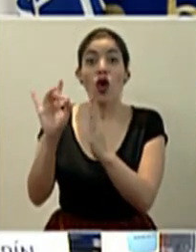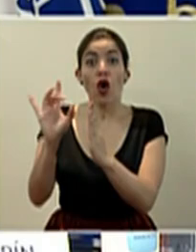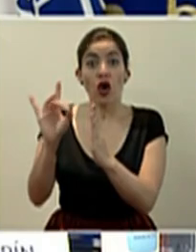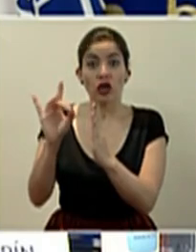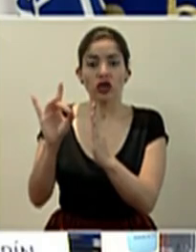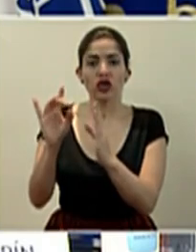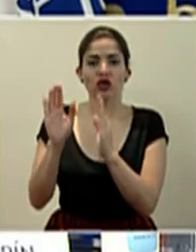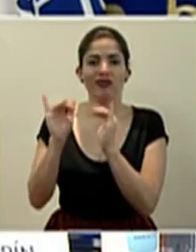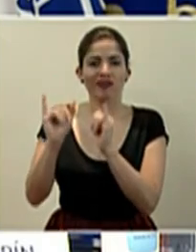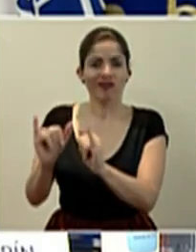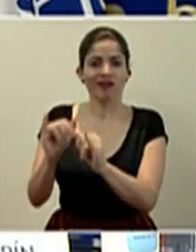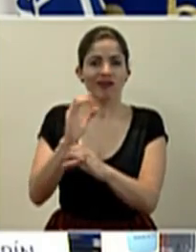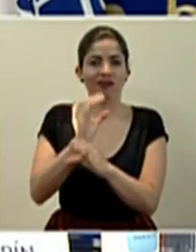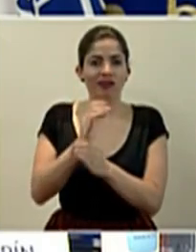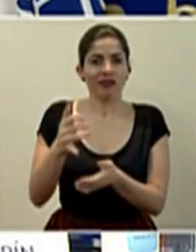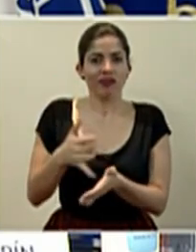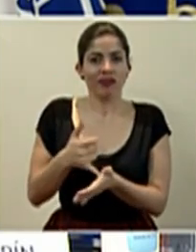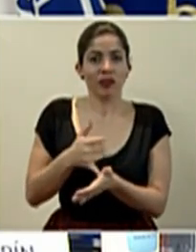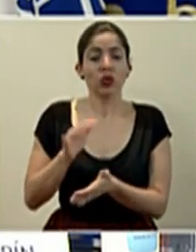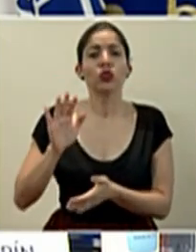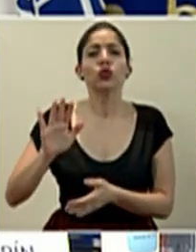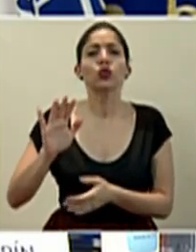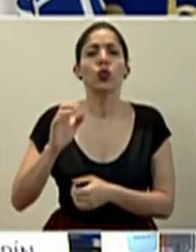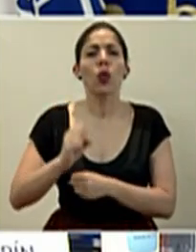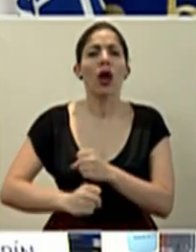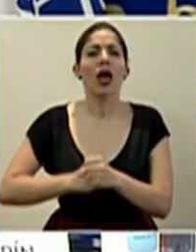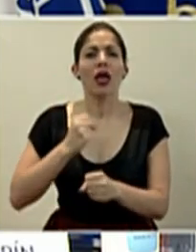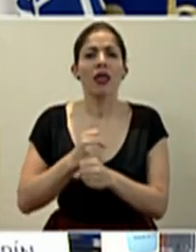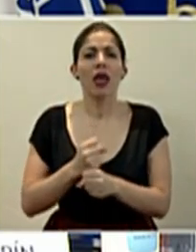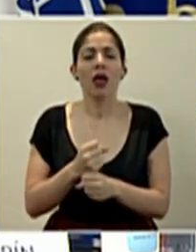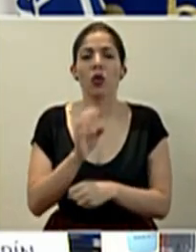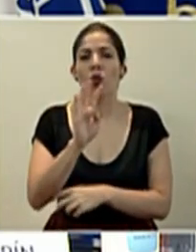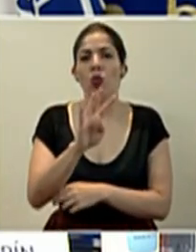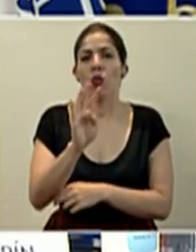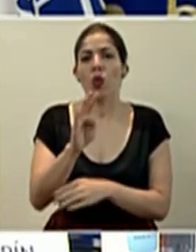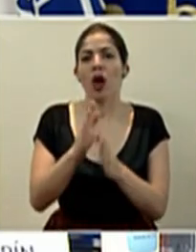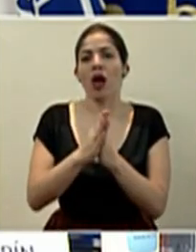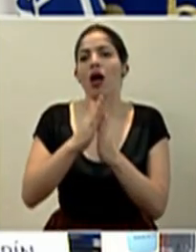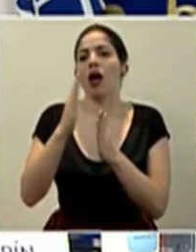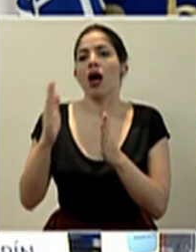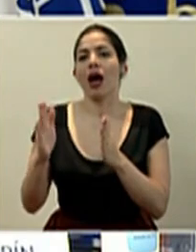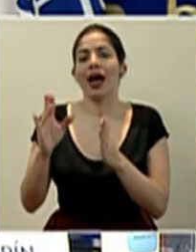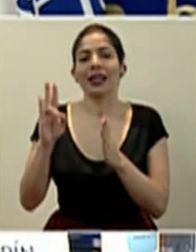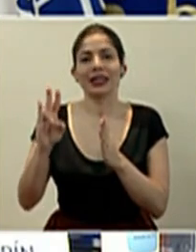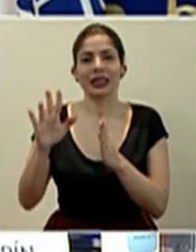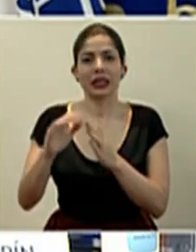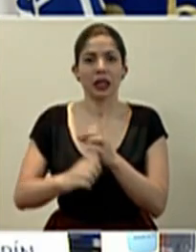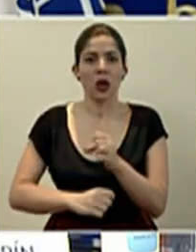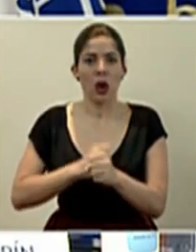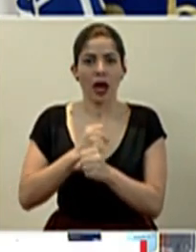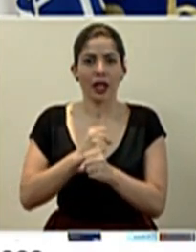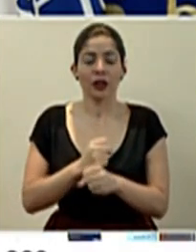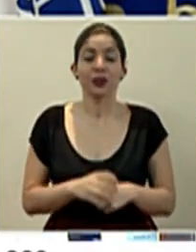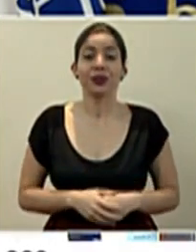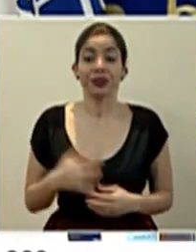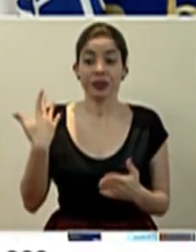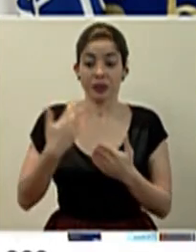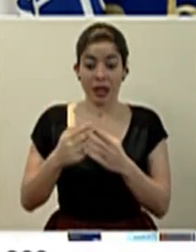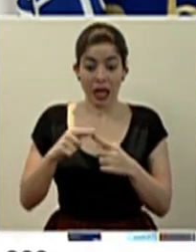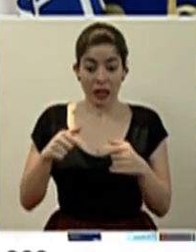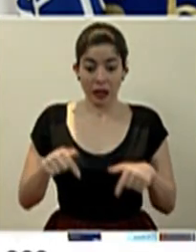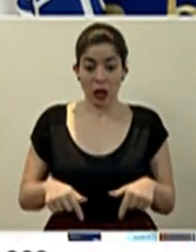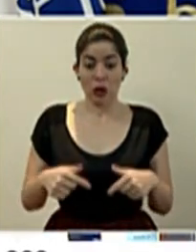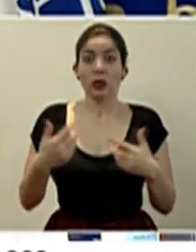encuentran en cuidados intensivos, con un rango de edad de los 44 a los 75 años. A hoy se han